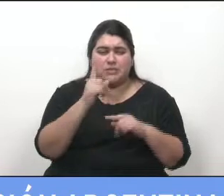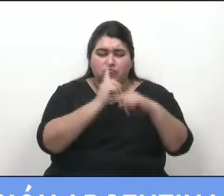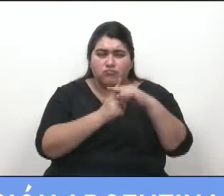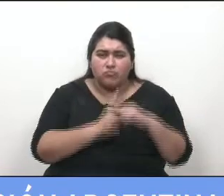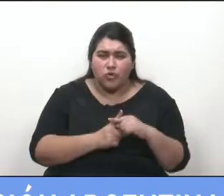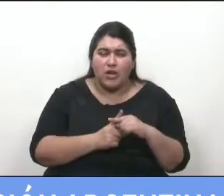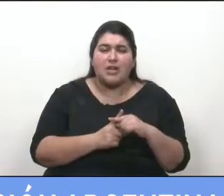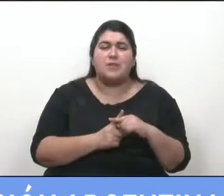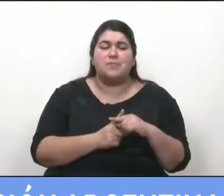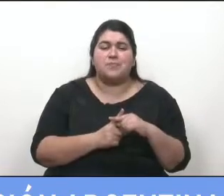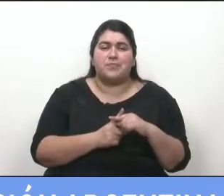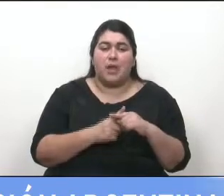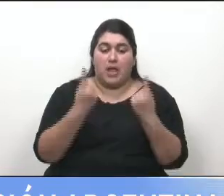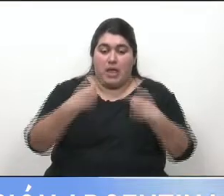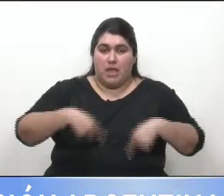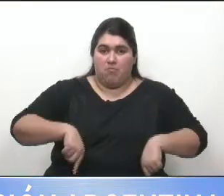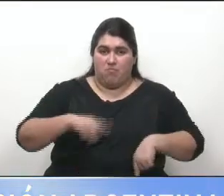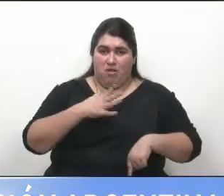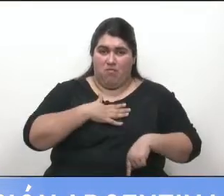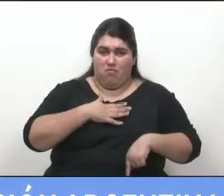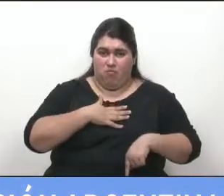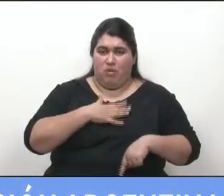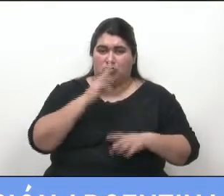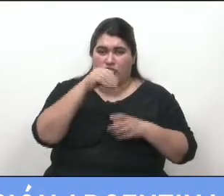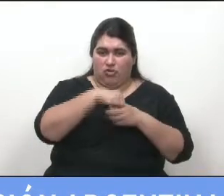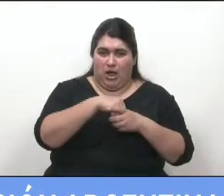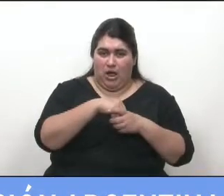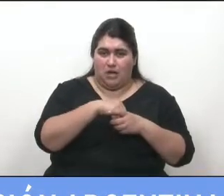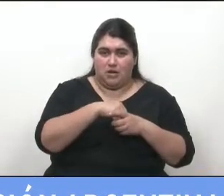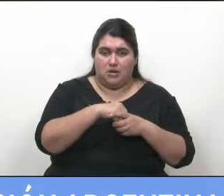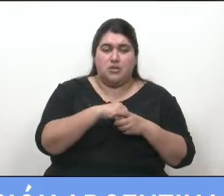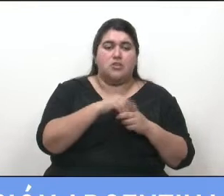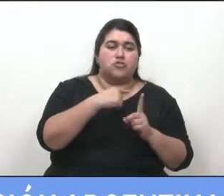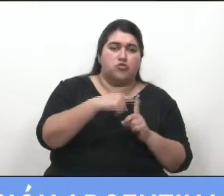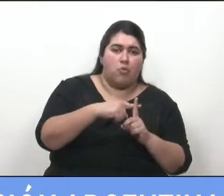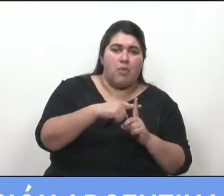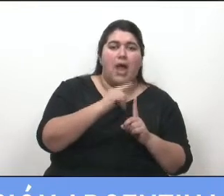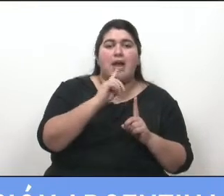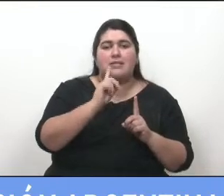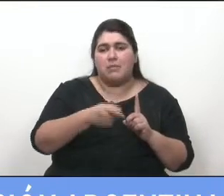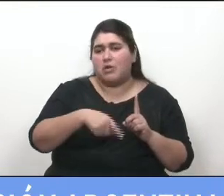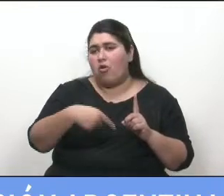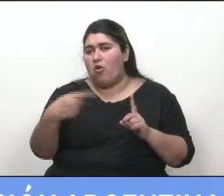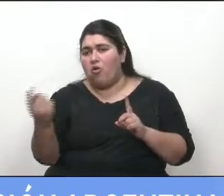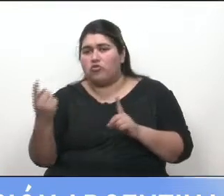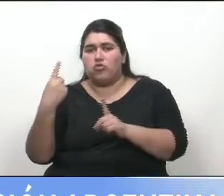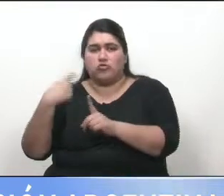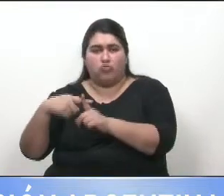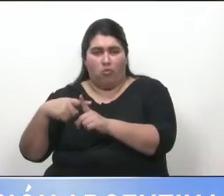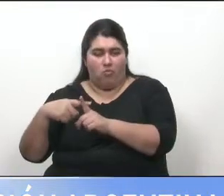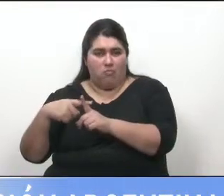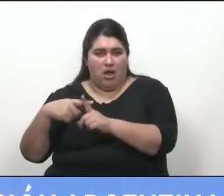bienes personales que recae sobre el resto de los bienes que posee el contribuyente